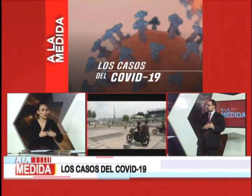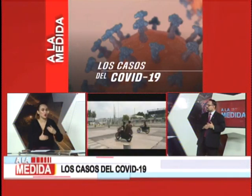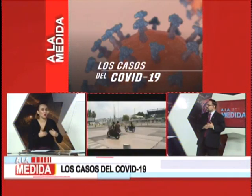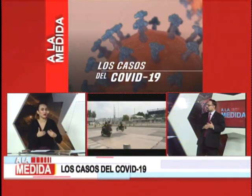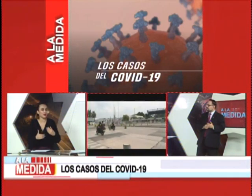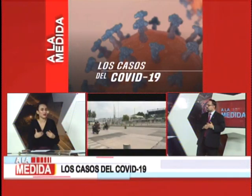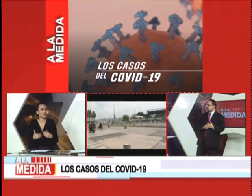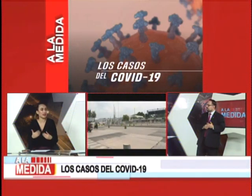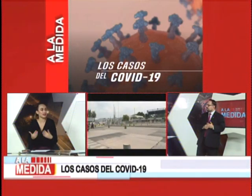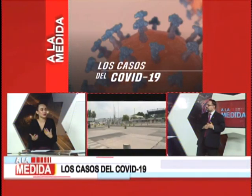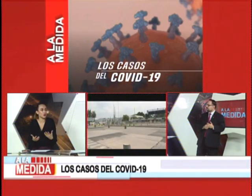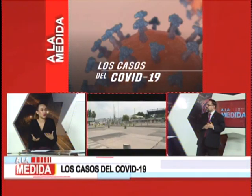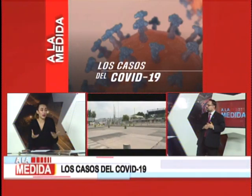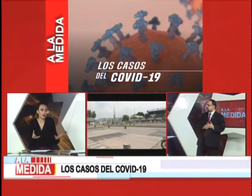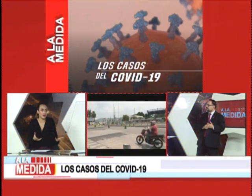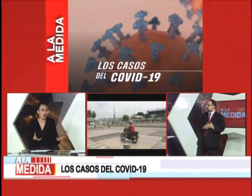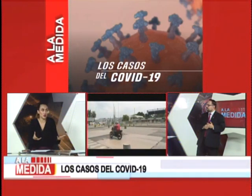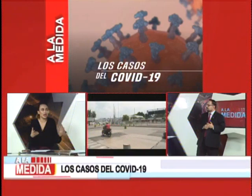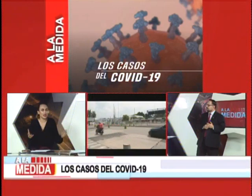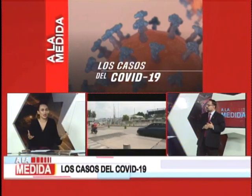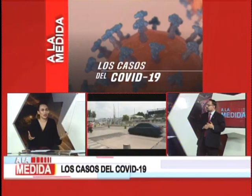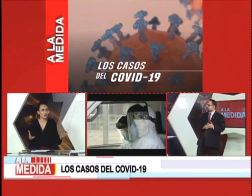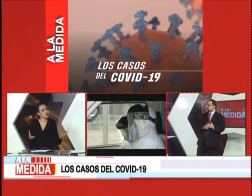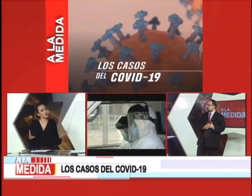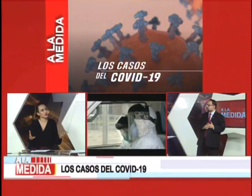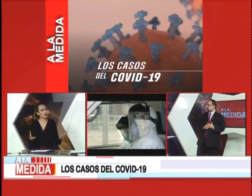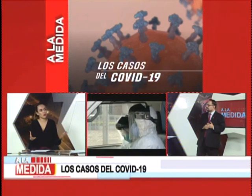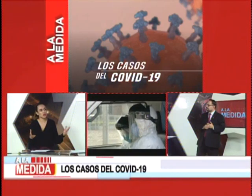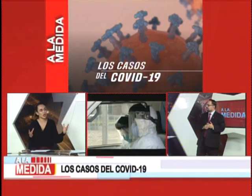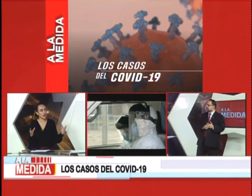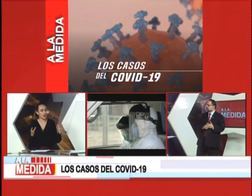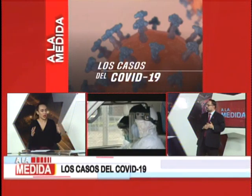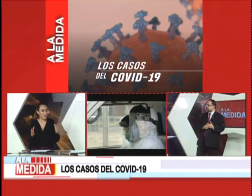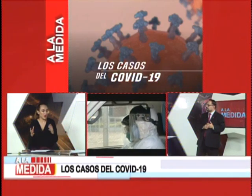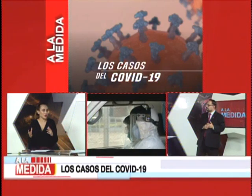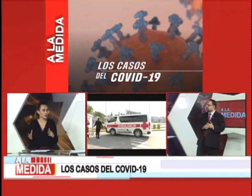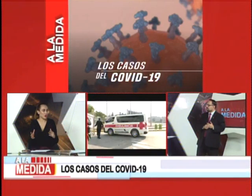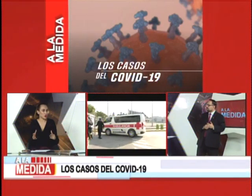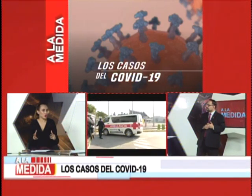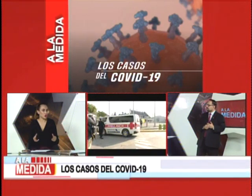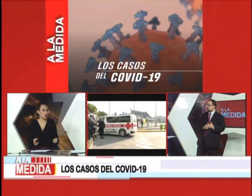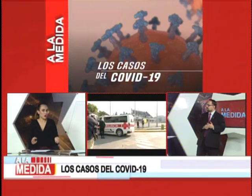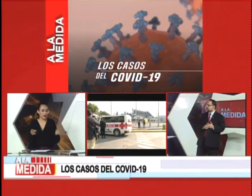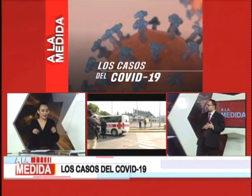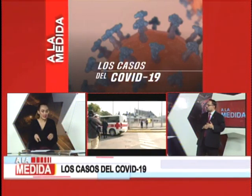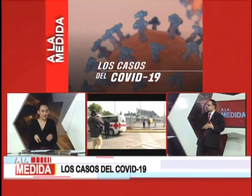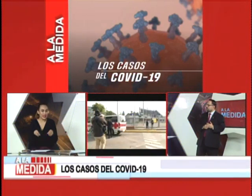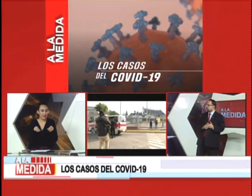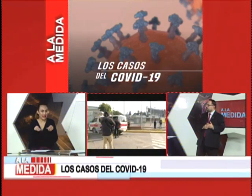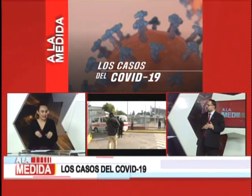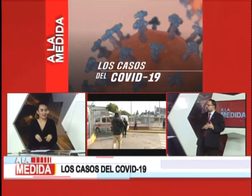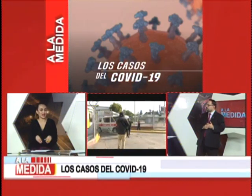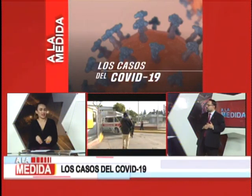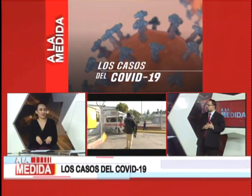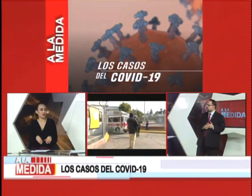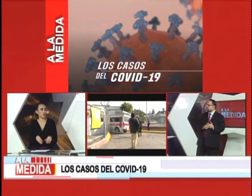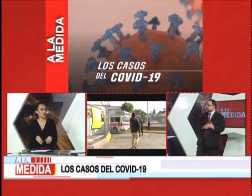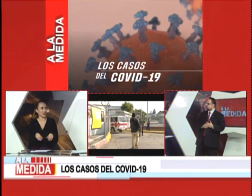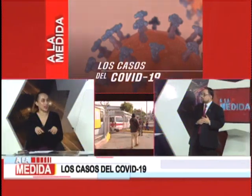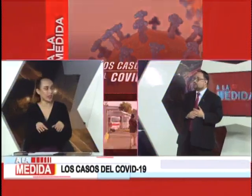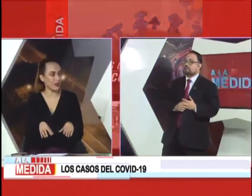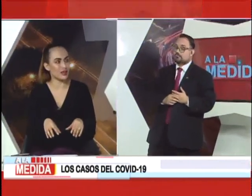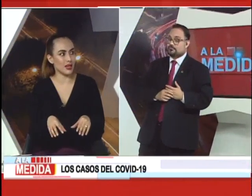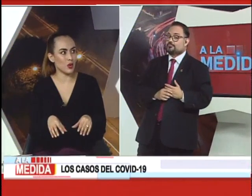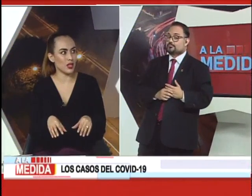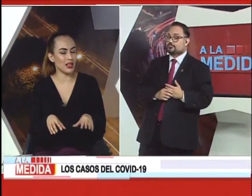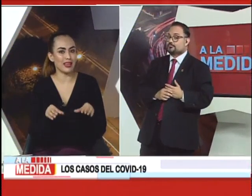a poco entonces convertir al final esta cultura de prevención, que creo que eso no lo tenemos en varios aspectos, Julio, pero aquí está la lección,